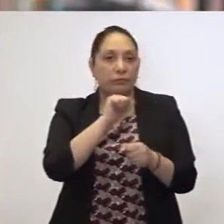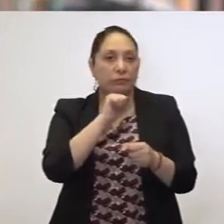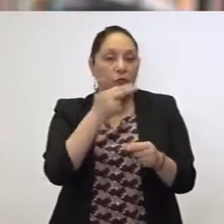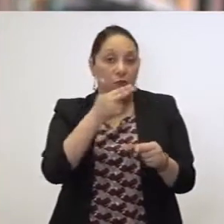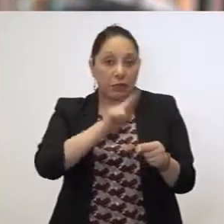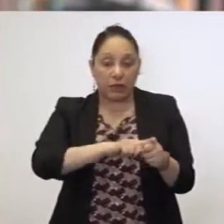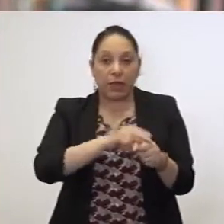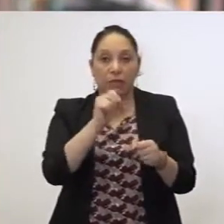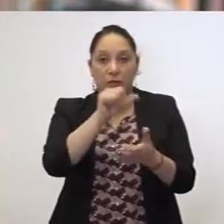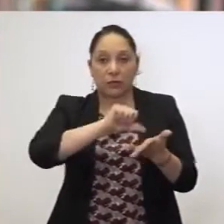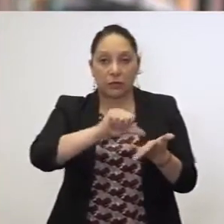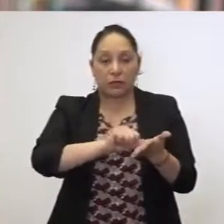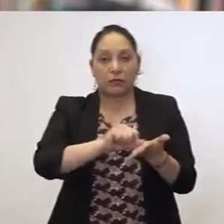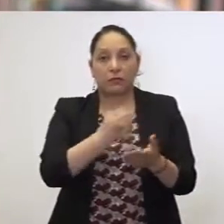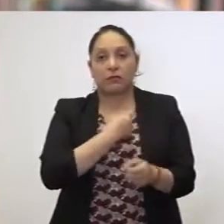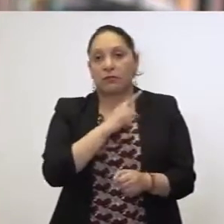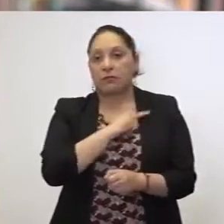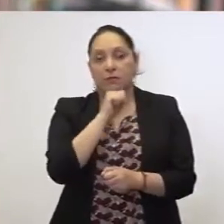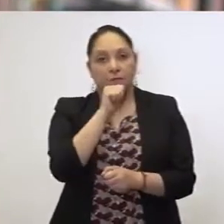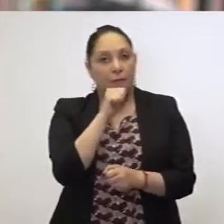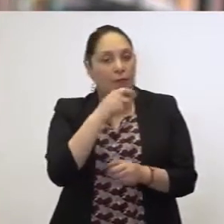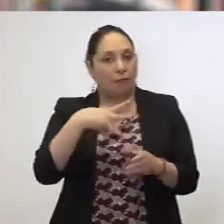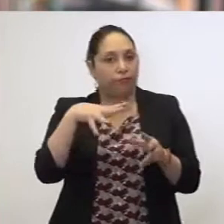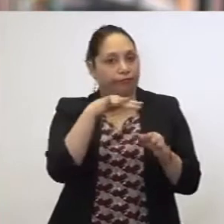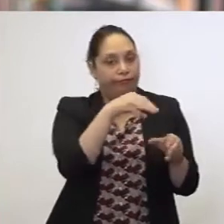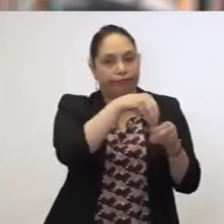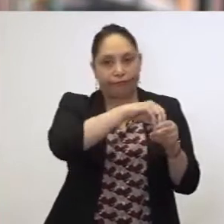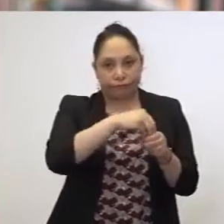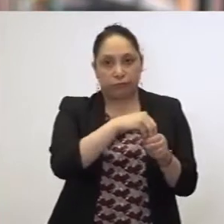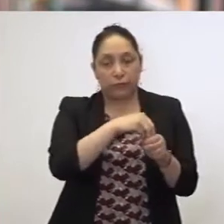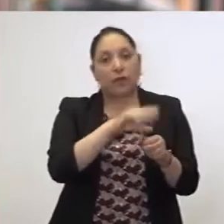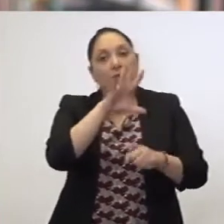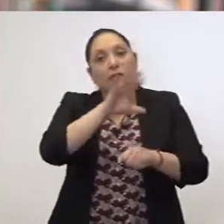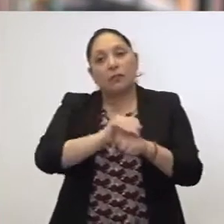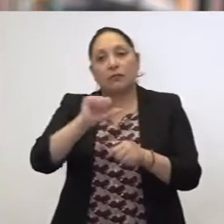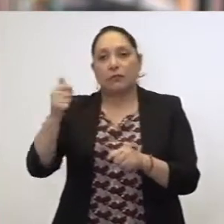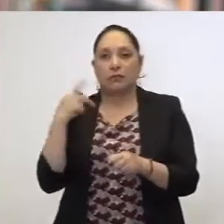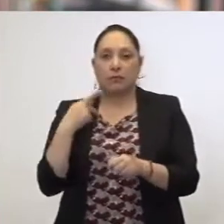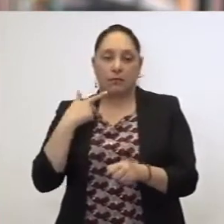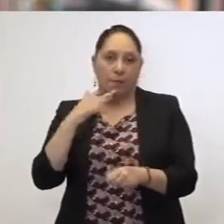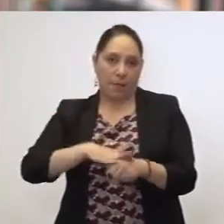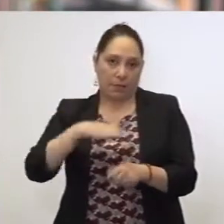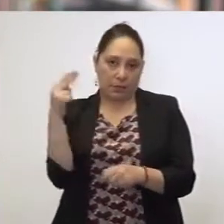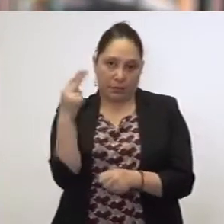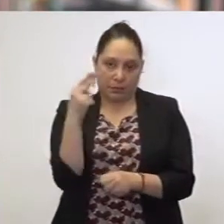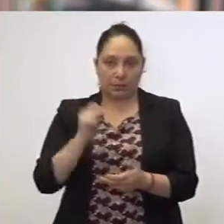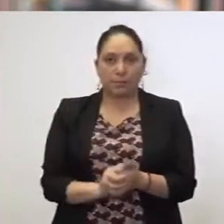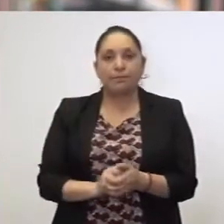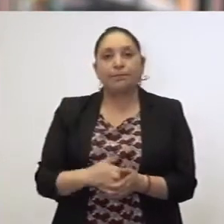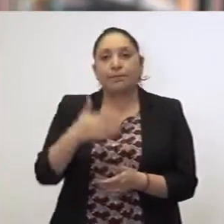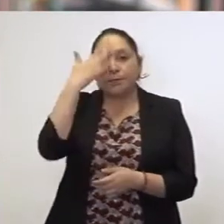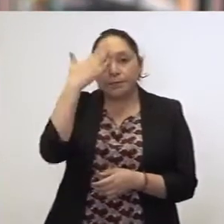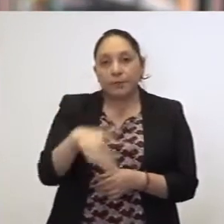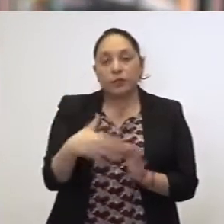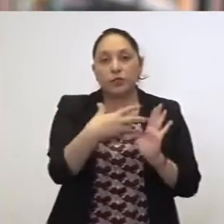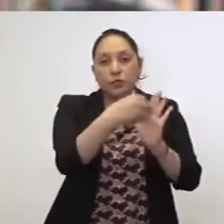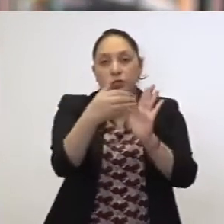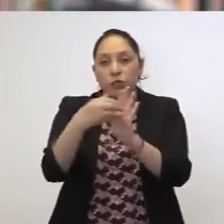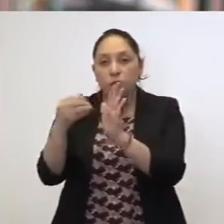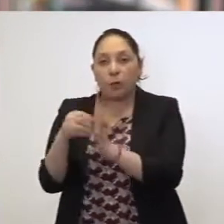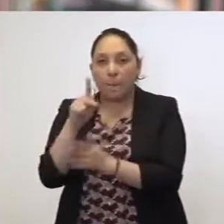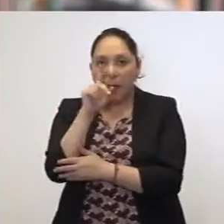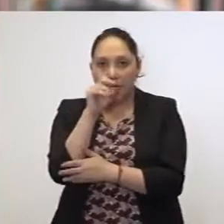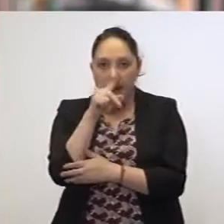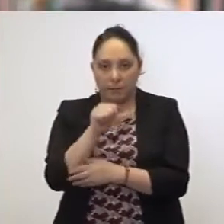salud y darle espacio a quien más lo necesita. Sabemos que esta pandemia mundial no solo daña la